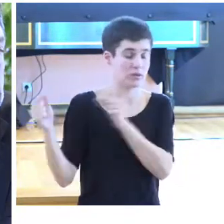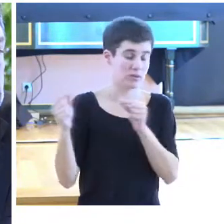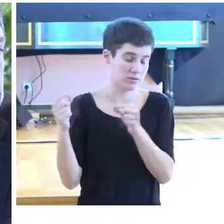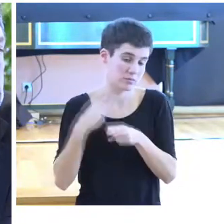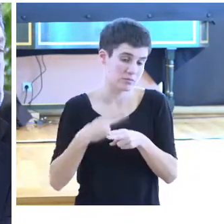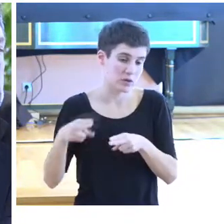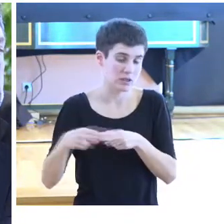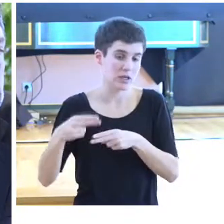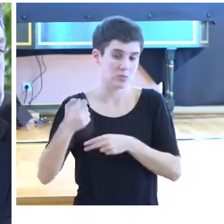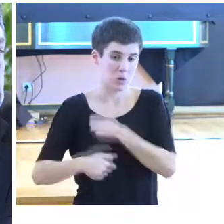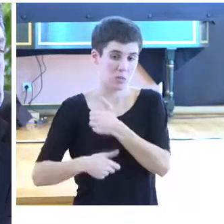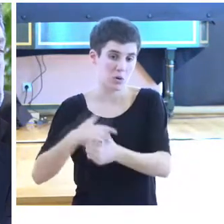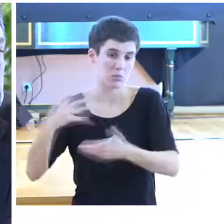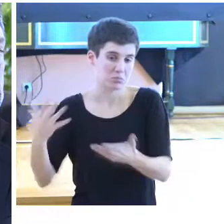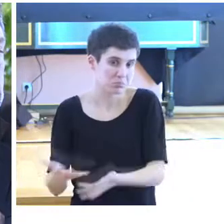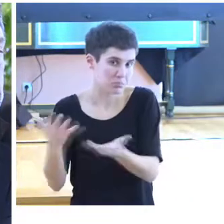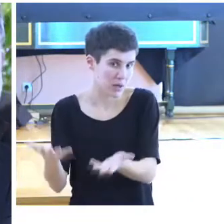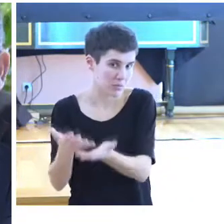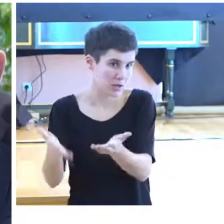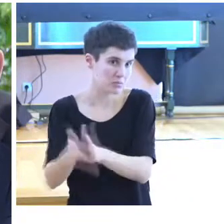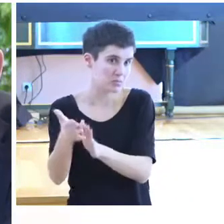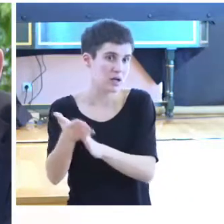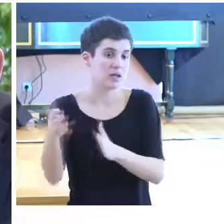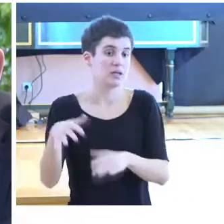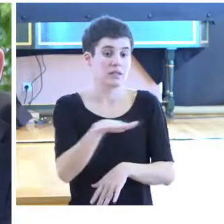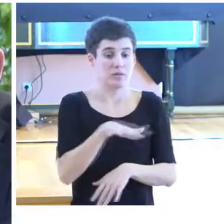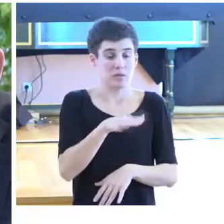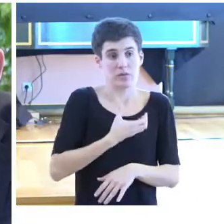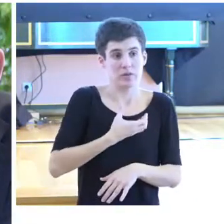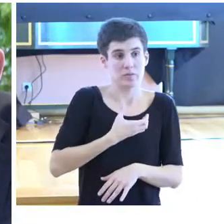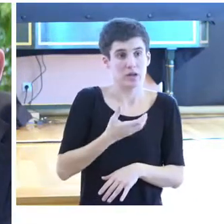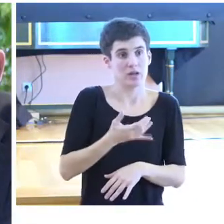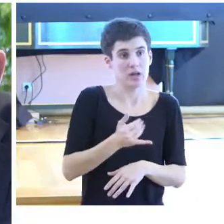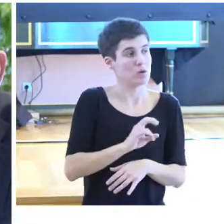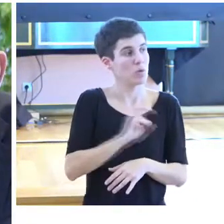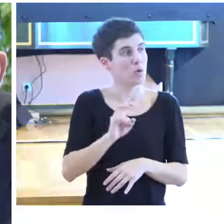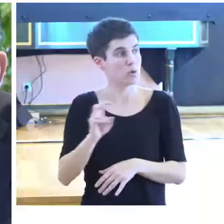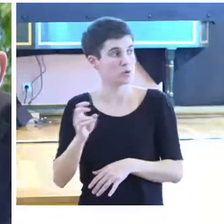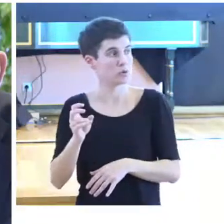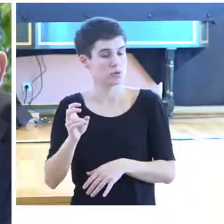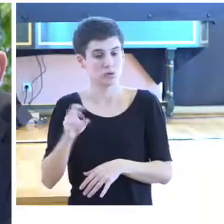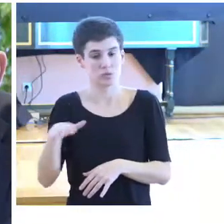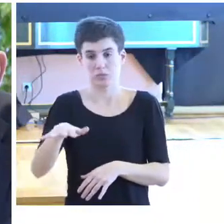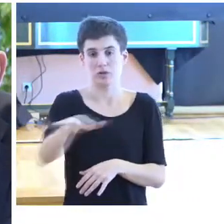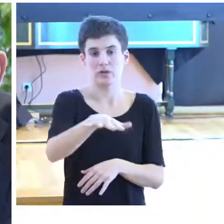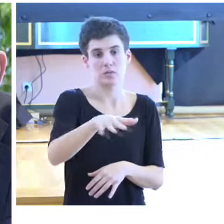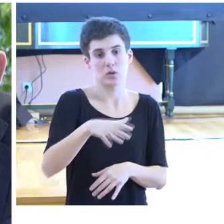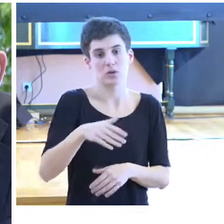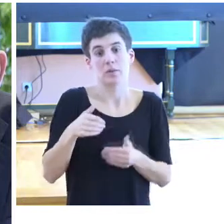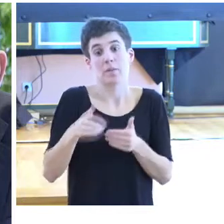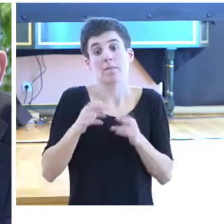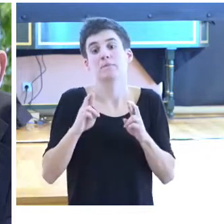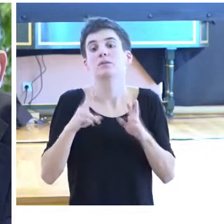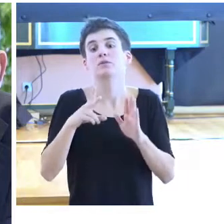avanzando. Y en el terreno municipal, que es lo que estamos hablando, hay otros municipios que también próximamente esperamos que aprueben su